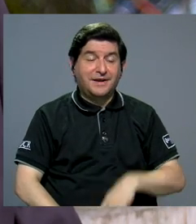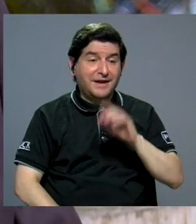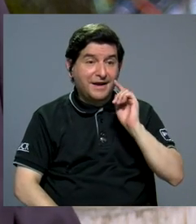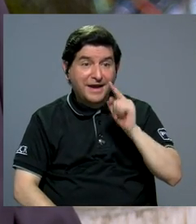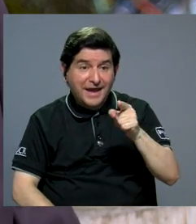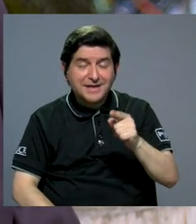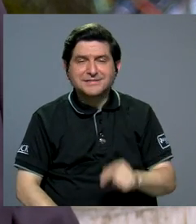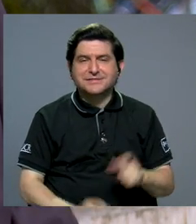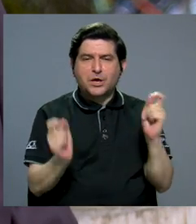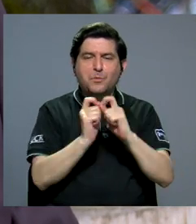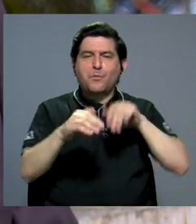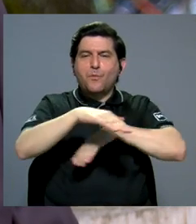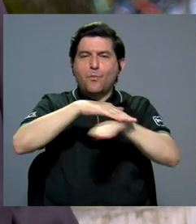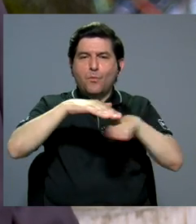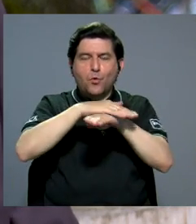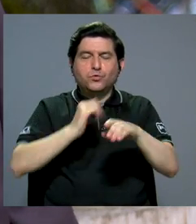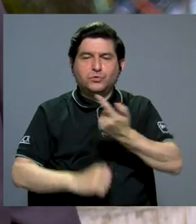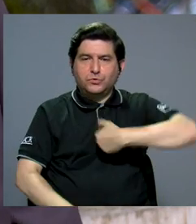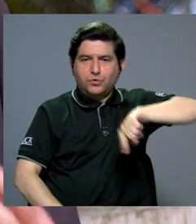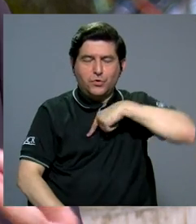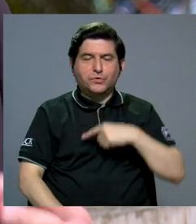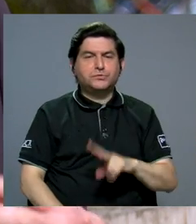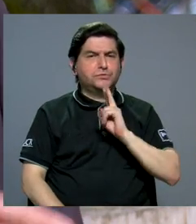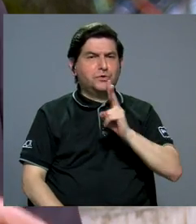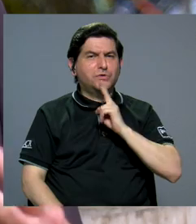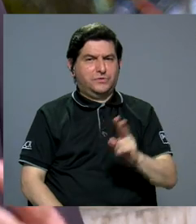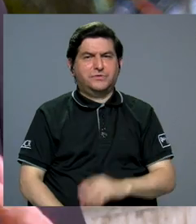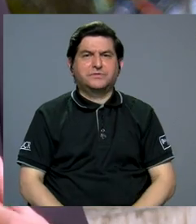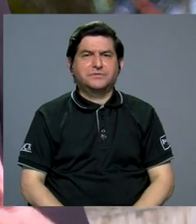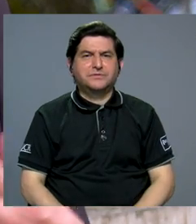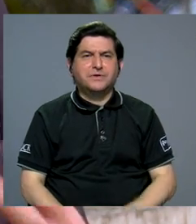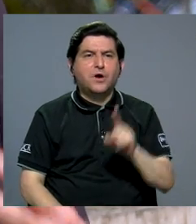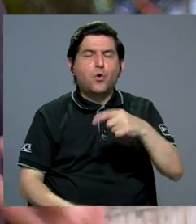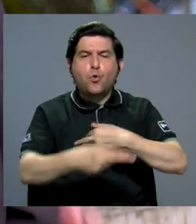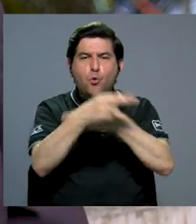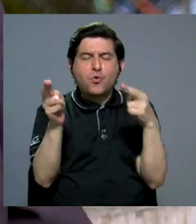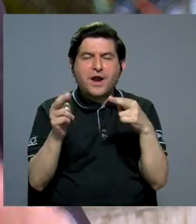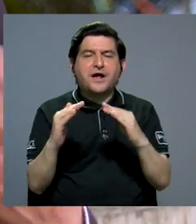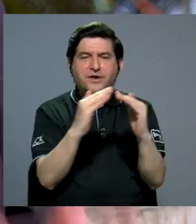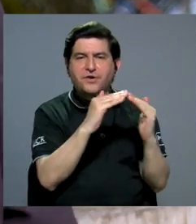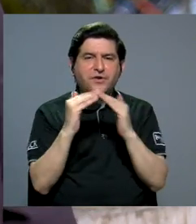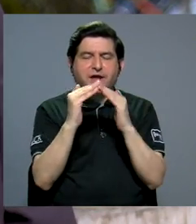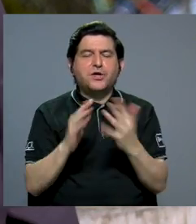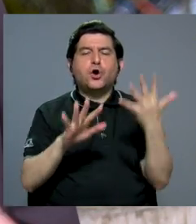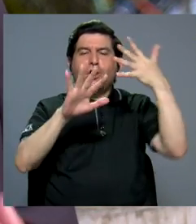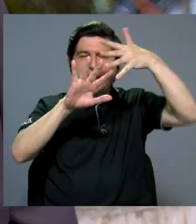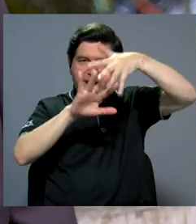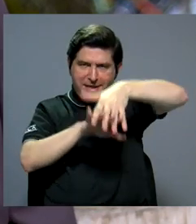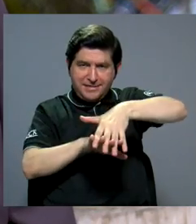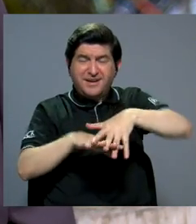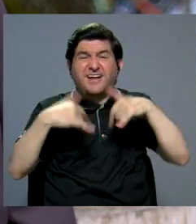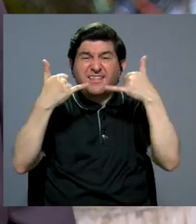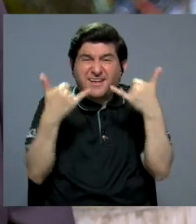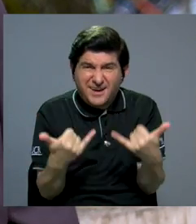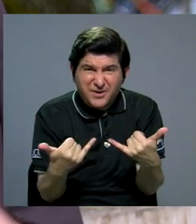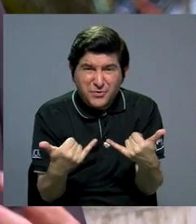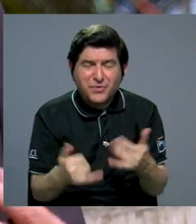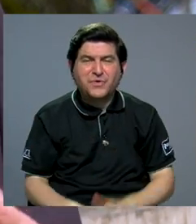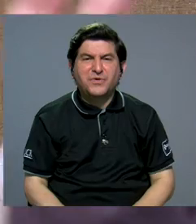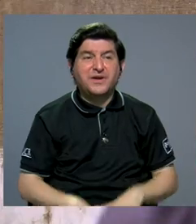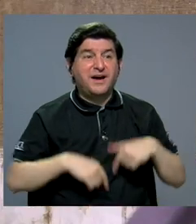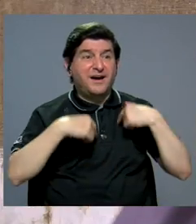es el punto esencial, que nosotros seamos realmente una región metropolitana integrada, porque en este momento